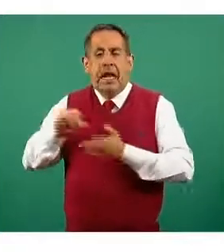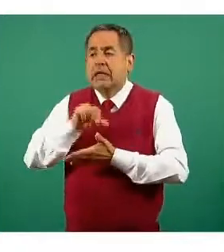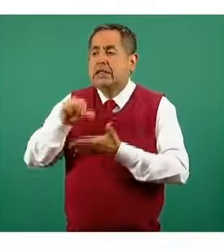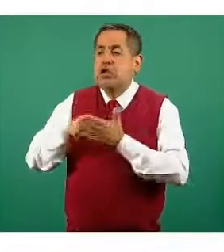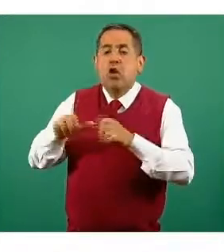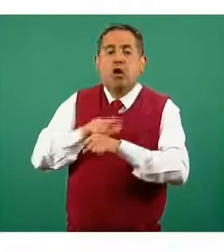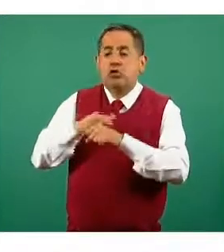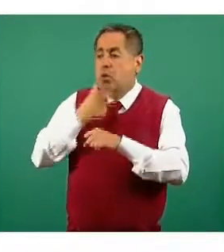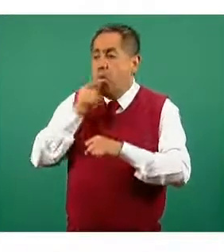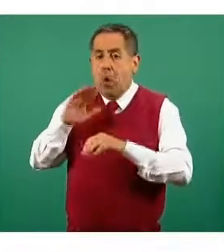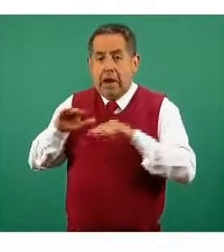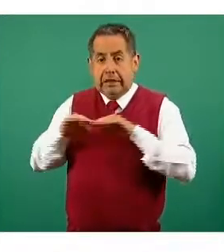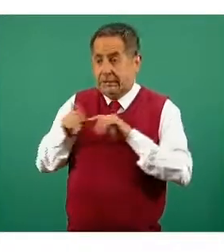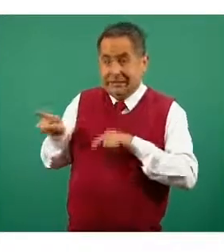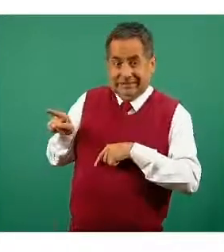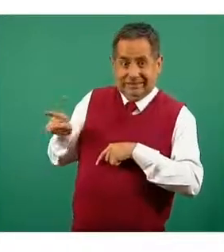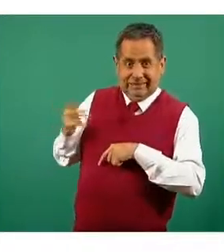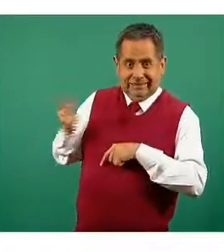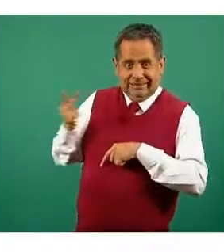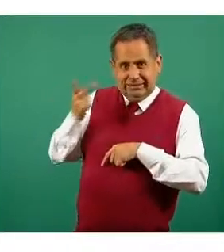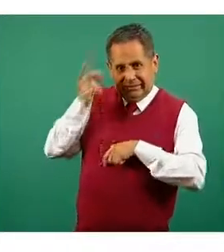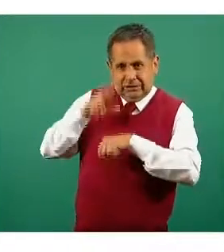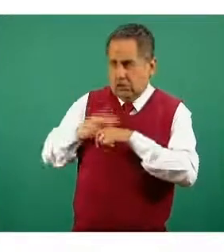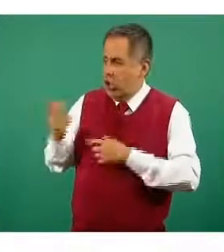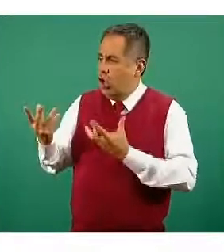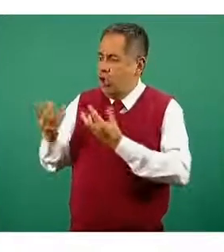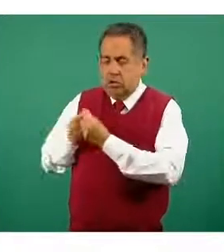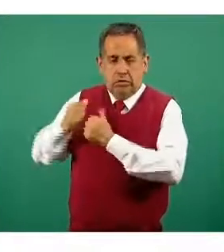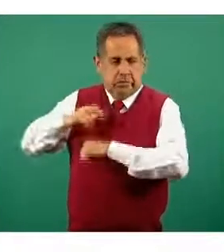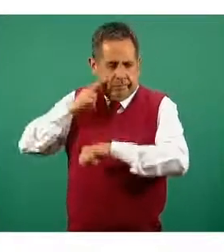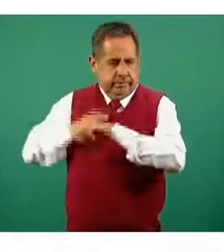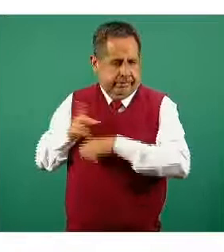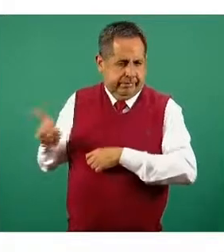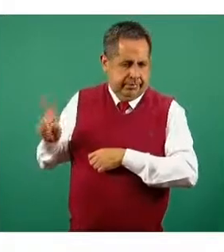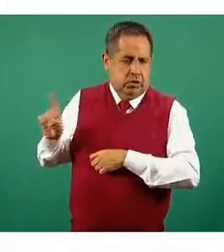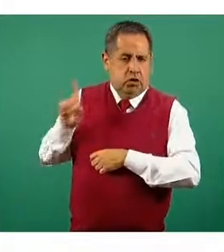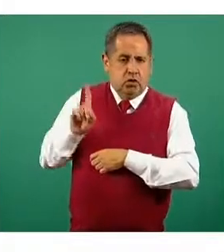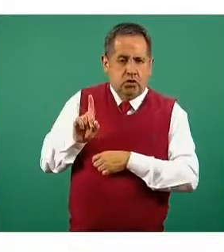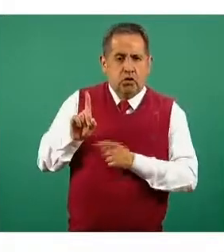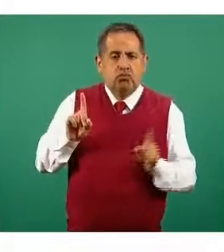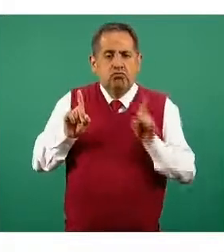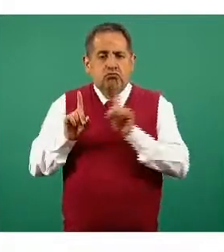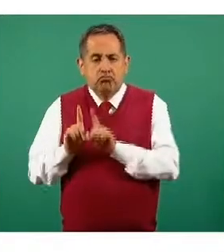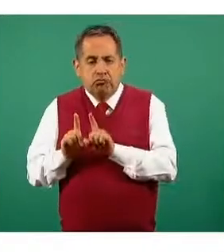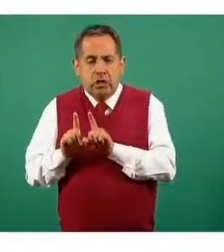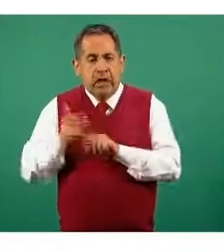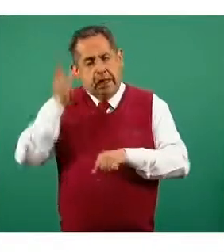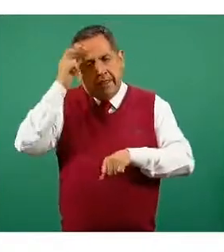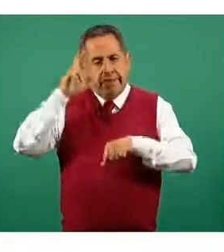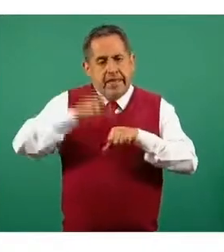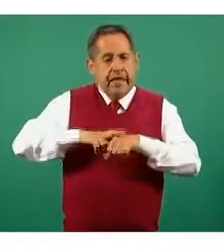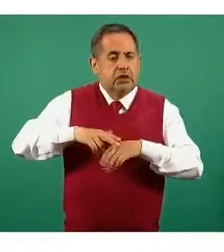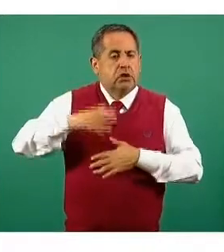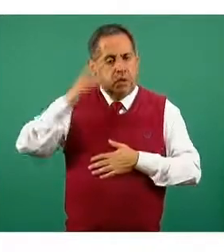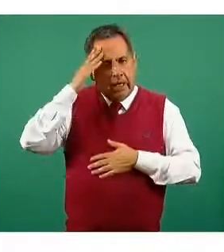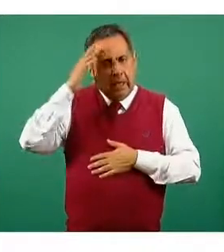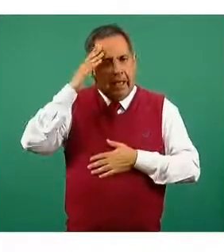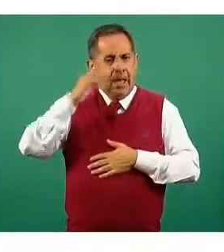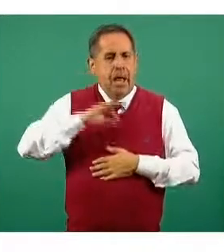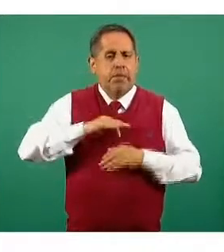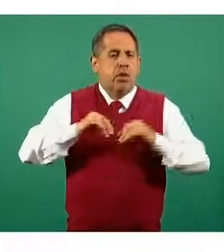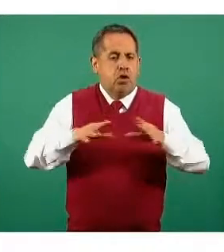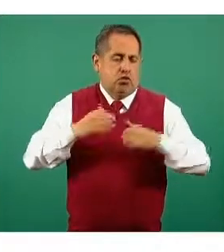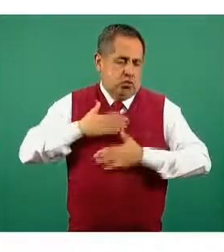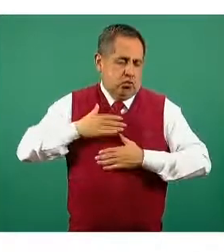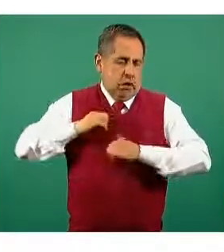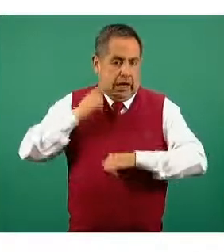Equidad de Género y Salud Reproductiva, que dirige la doctora Verdichevsky y la Dirección General de Epidemiología, que dirige su